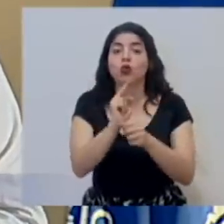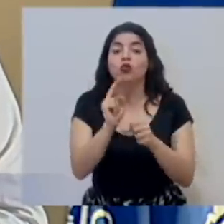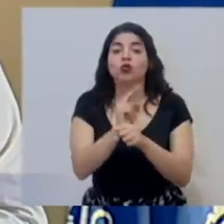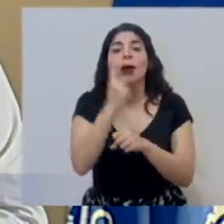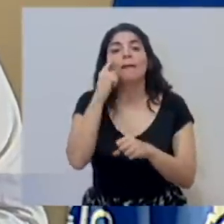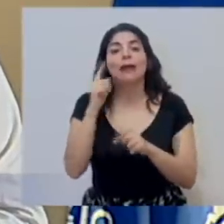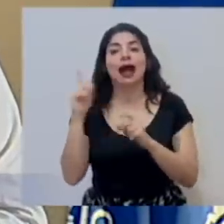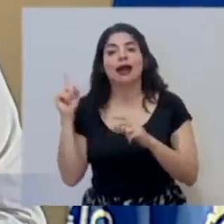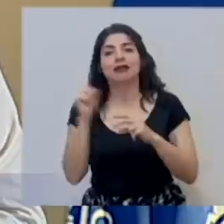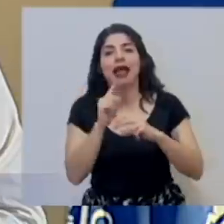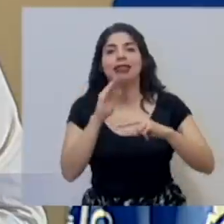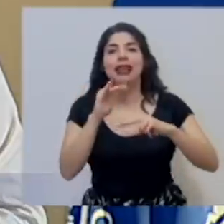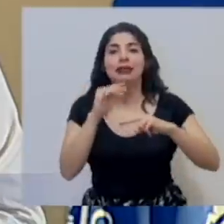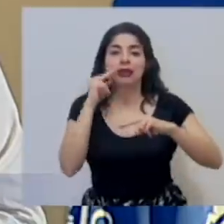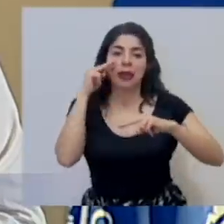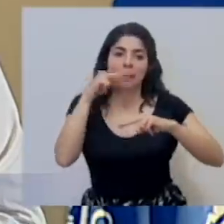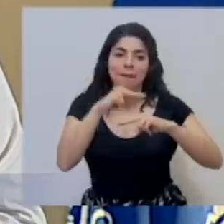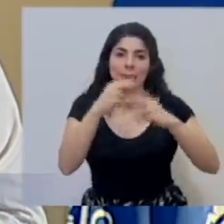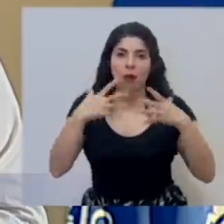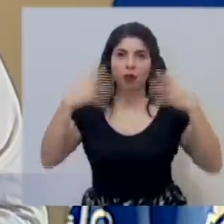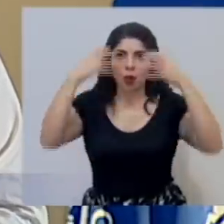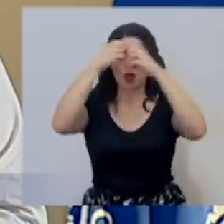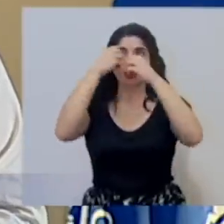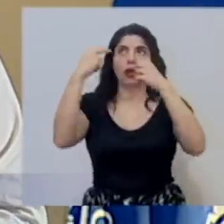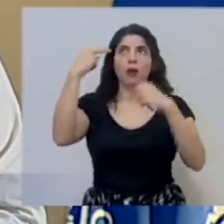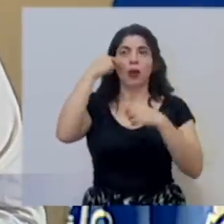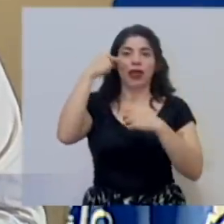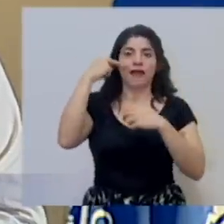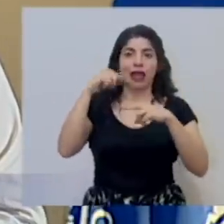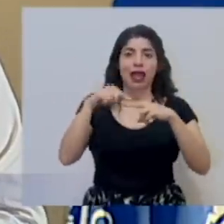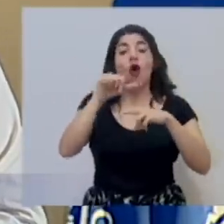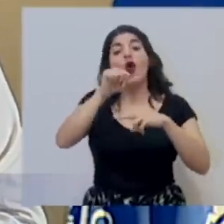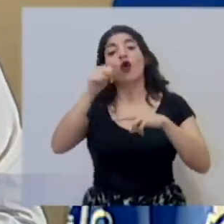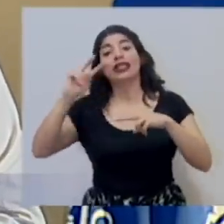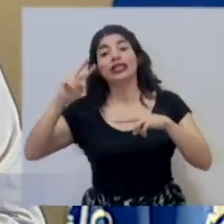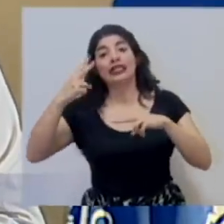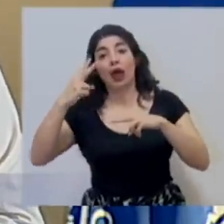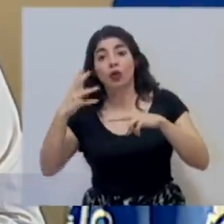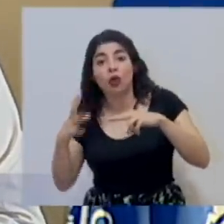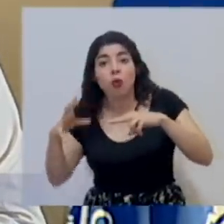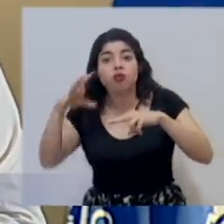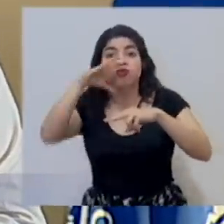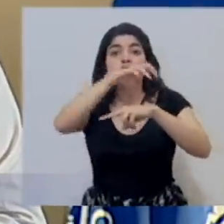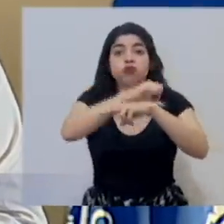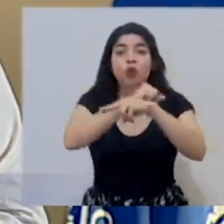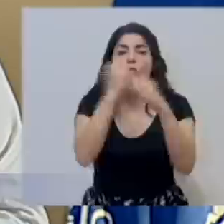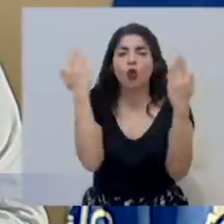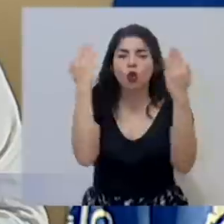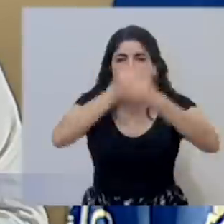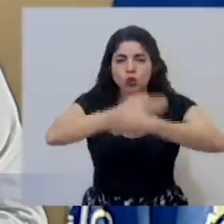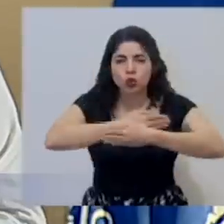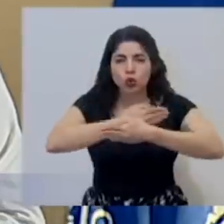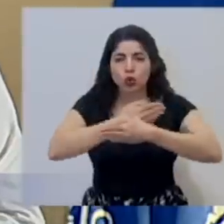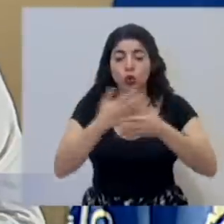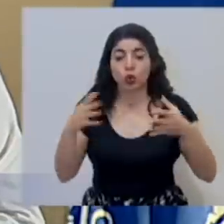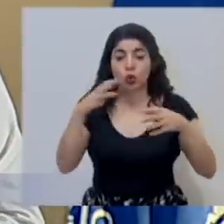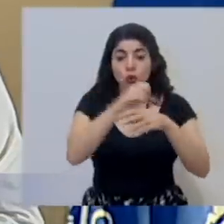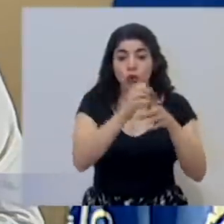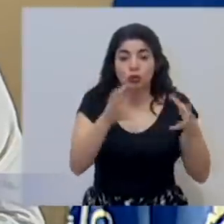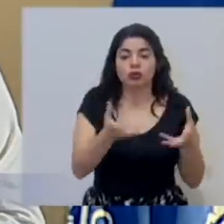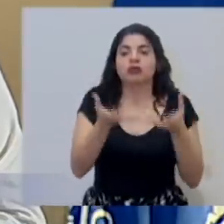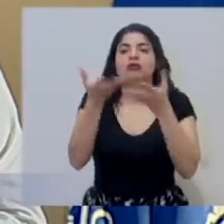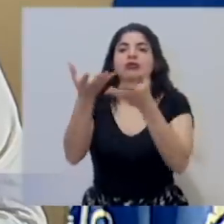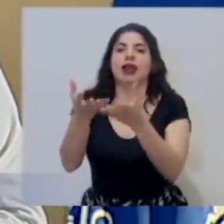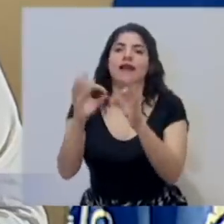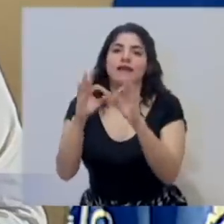utilizar para que el ser querido pueda despedirse, y otra bolsa de un color oscuro, que es la que se le va a entregar